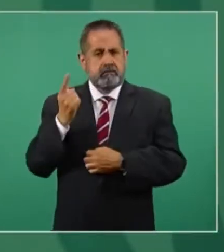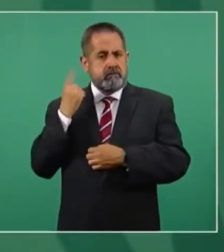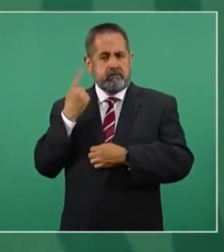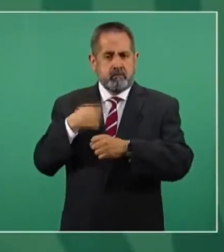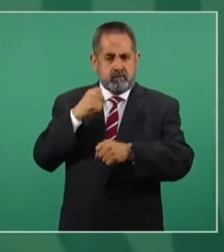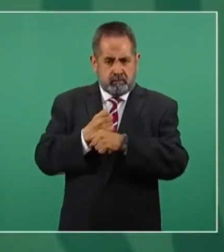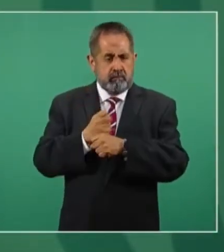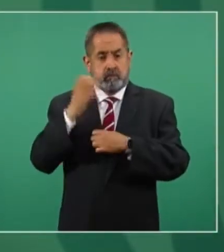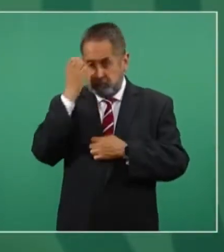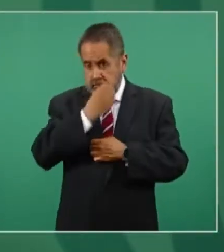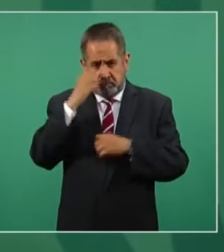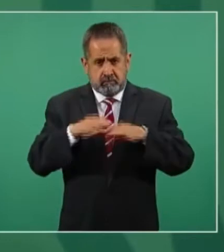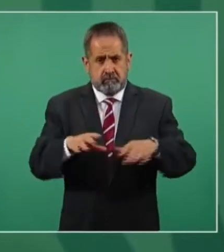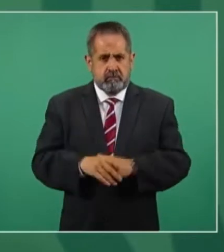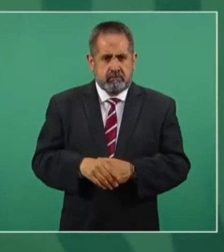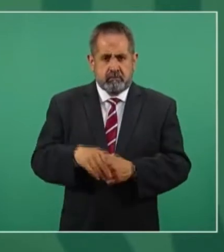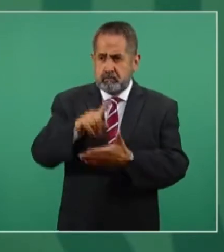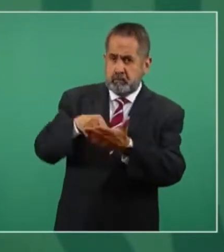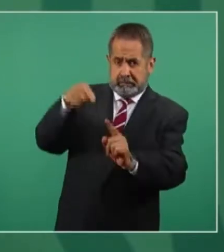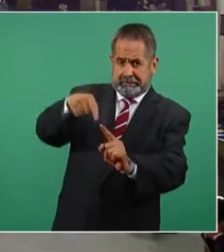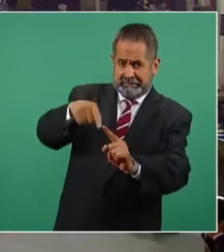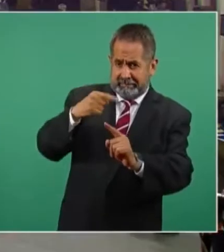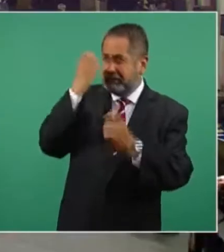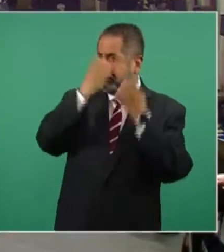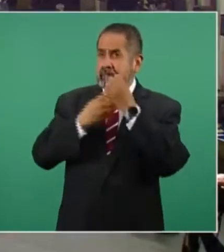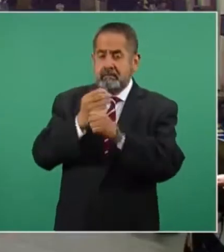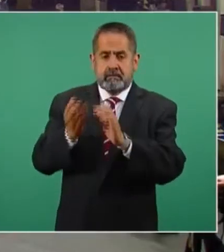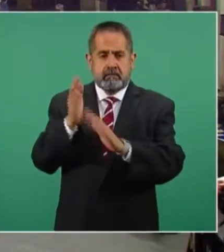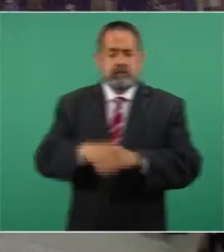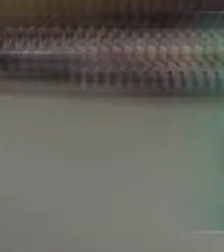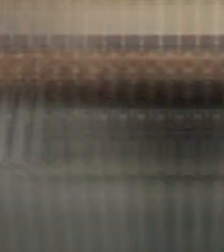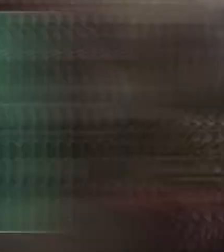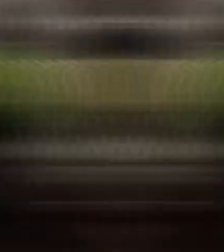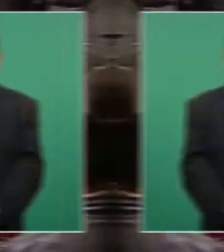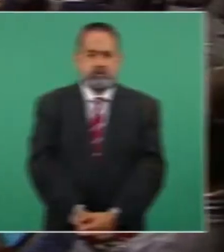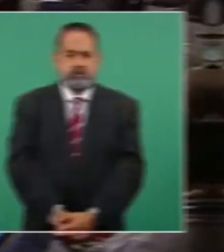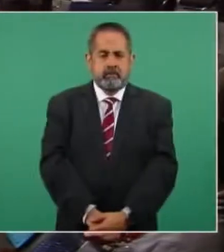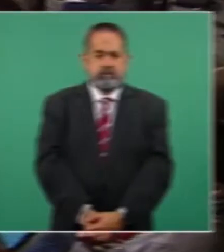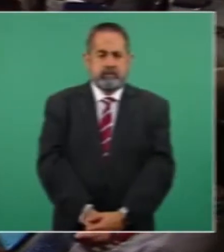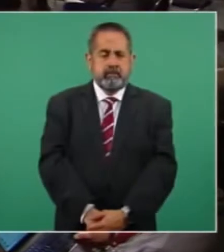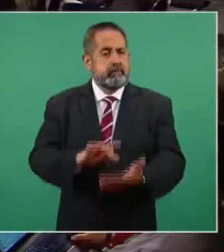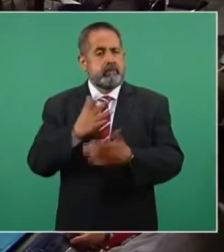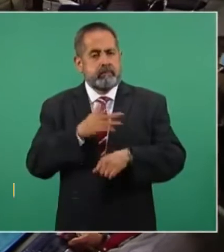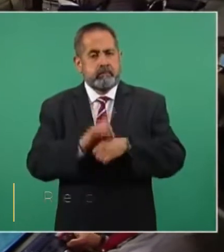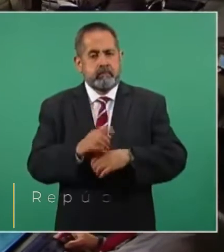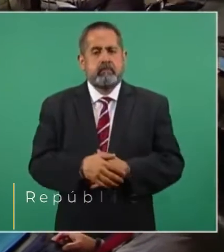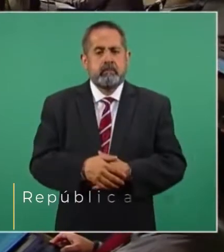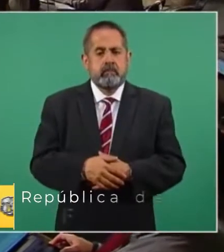que también vamos a dar a conocer. Exactamente, en ese punto, se hizo la revisión estructural. En toda la línea, en toda la línea. Gracias, buenos días.